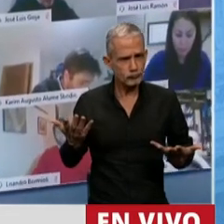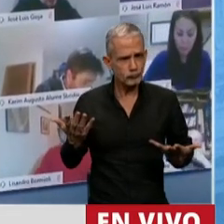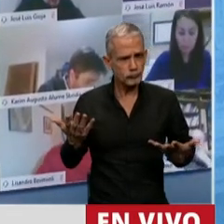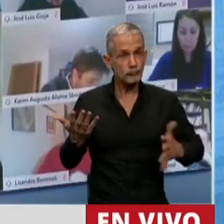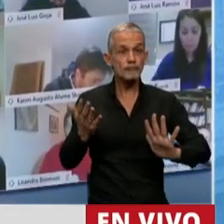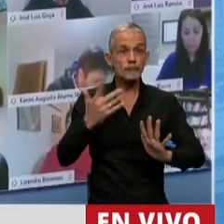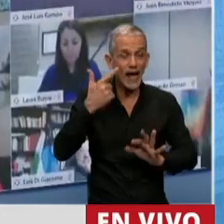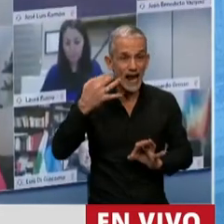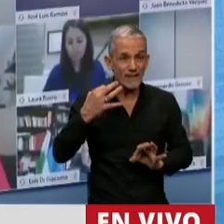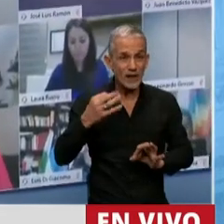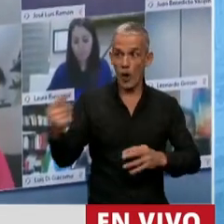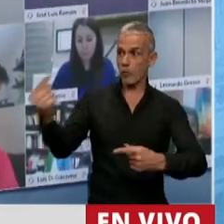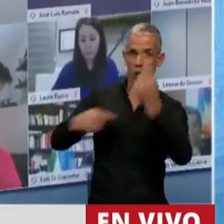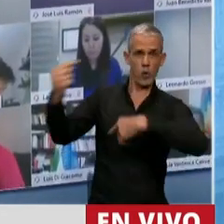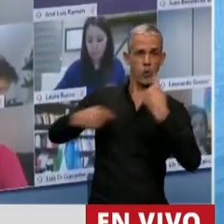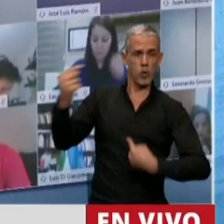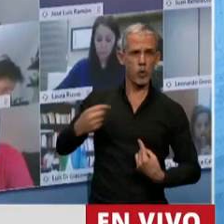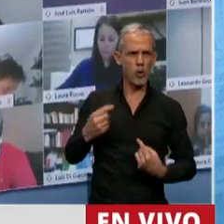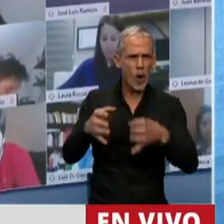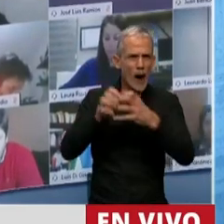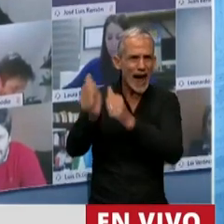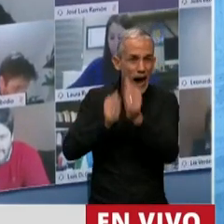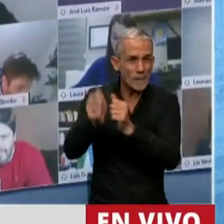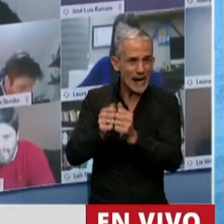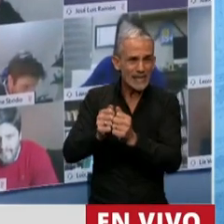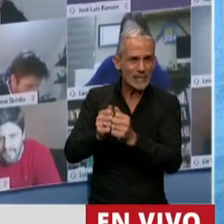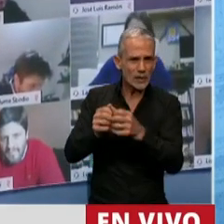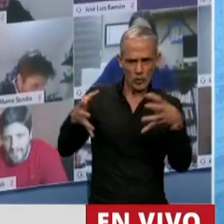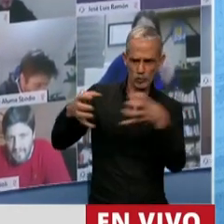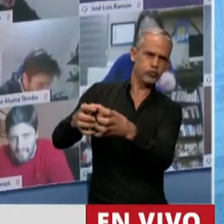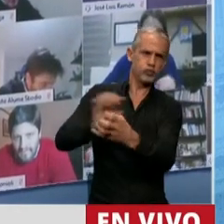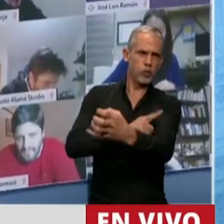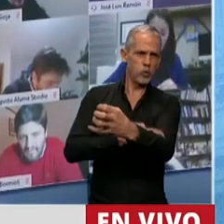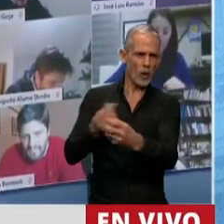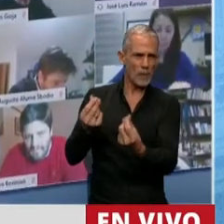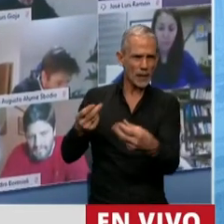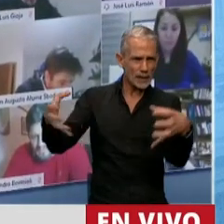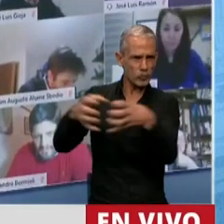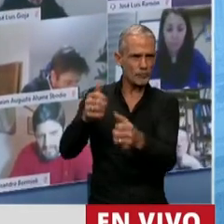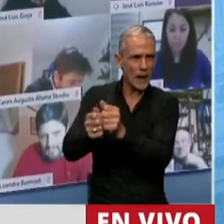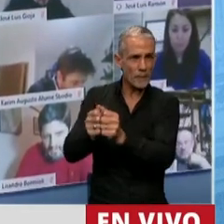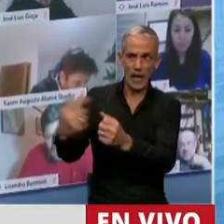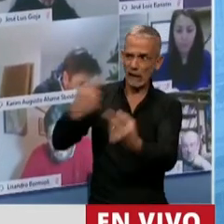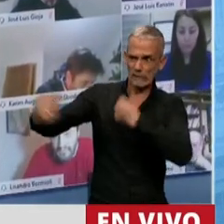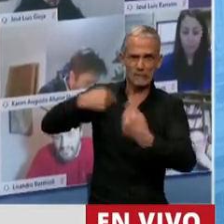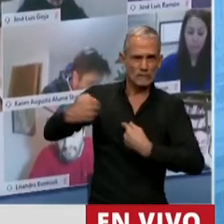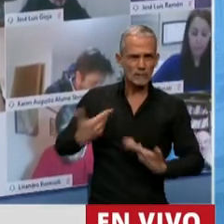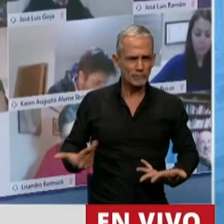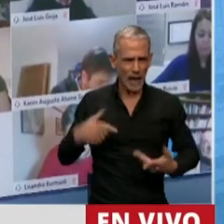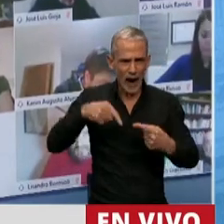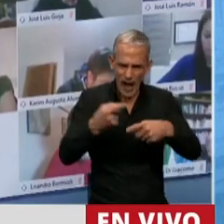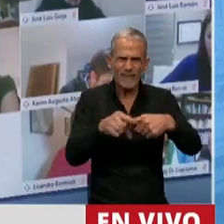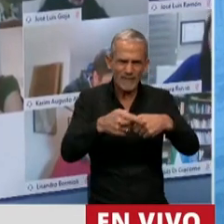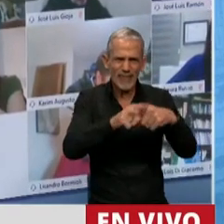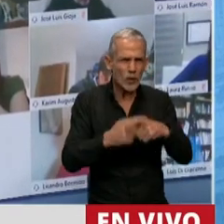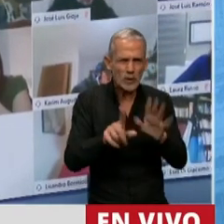la verdad que fui atacado, pero por los sectores empresarios concentrados. Paradójicamente estamos por discutir una ley, que la